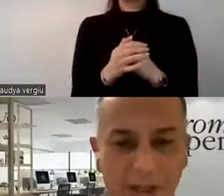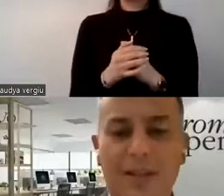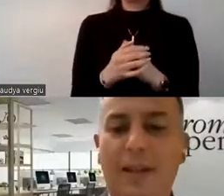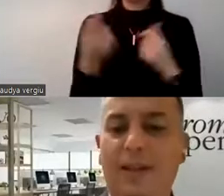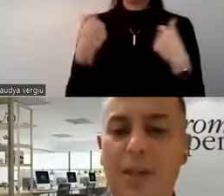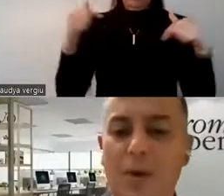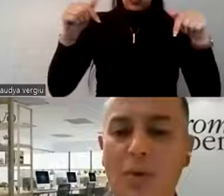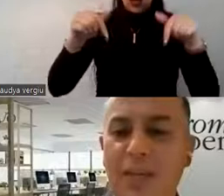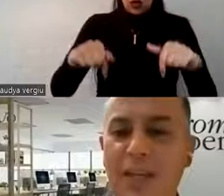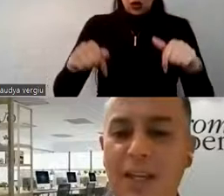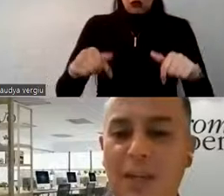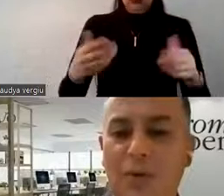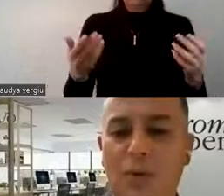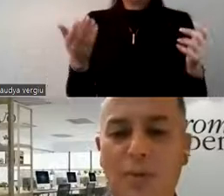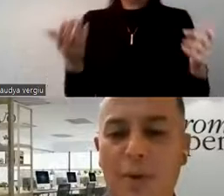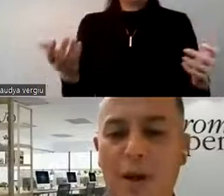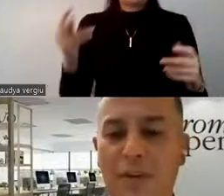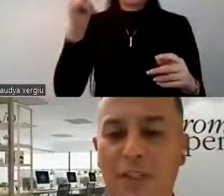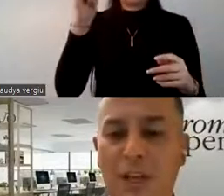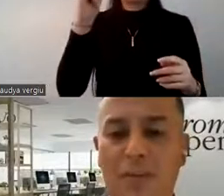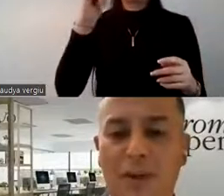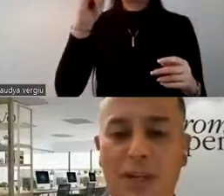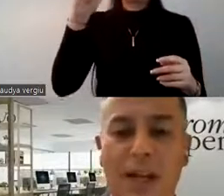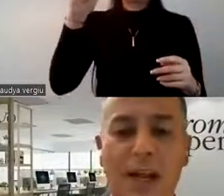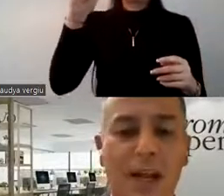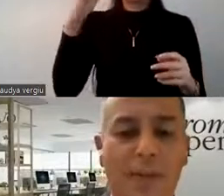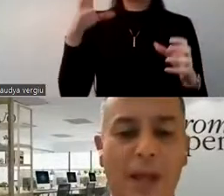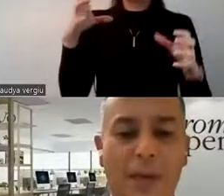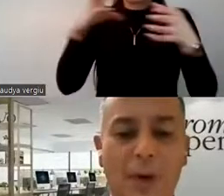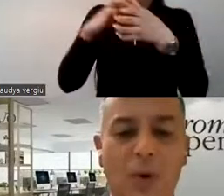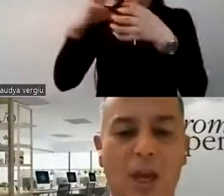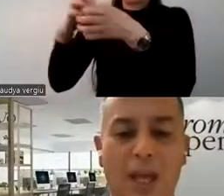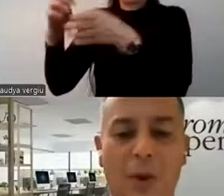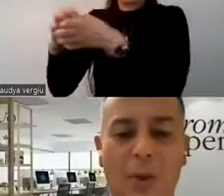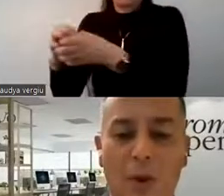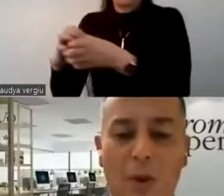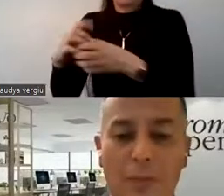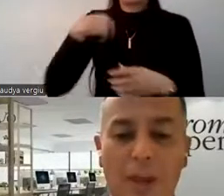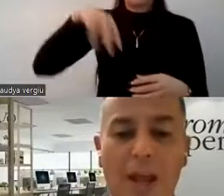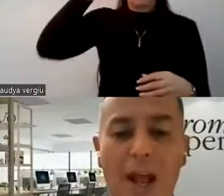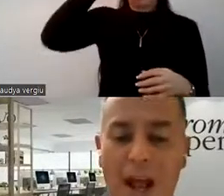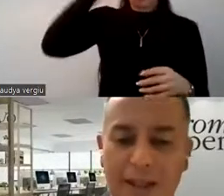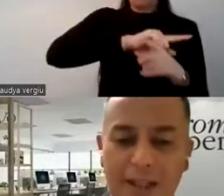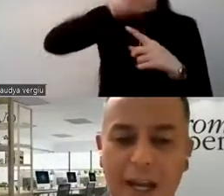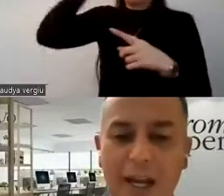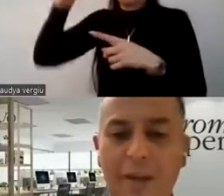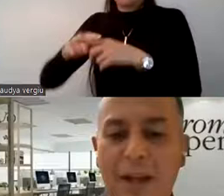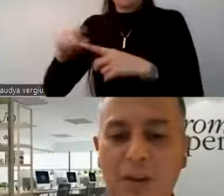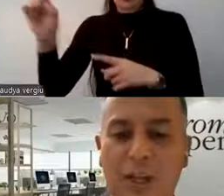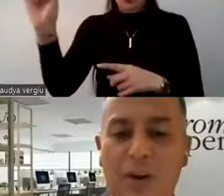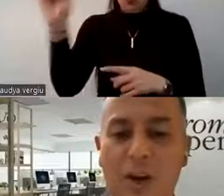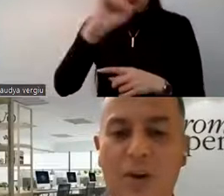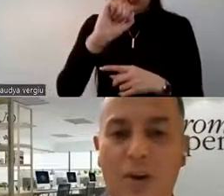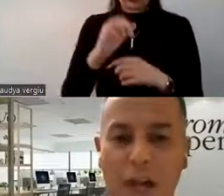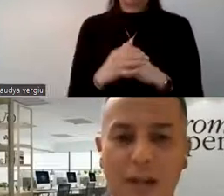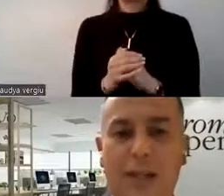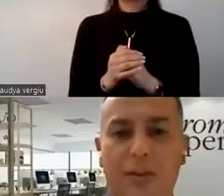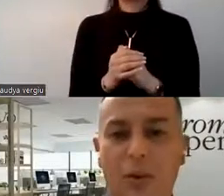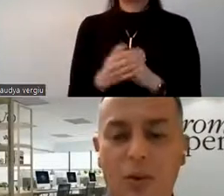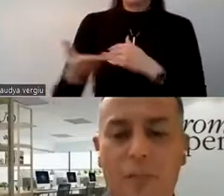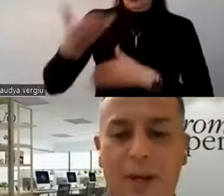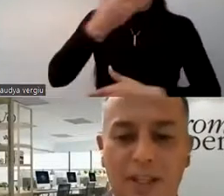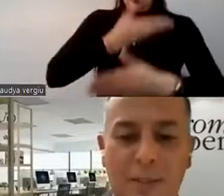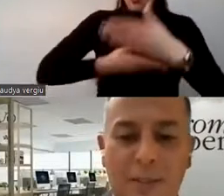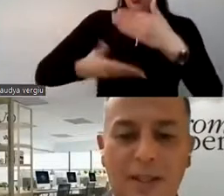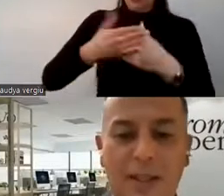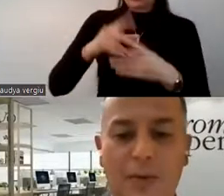Actualmente se desempeña como especialista en turismo para la oficina comercial del Perú en Ecuador. Antes de darle el paso, quiero recordarles a